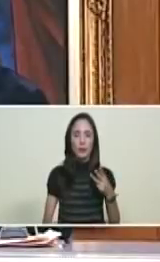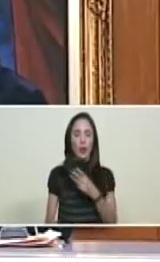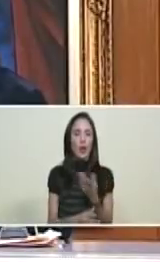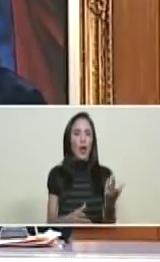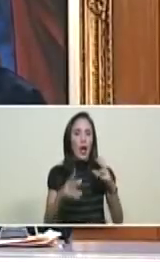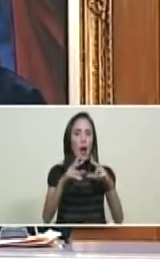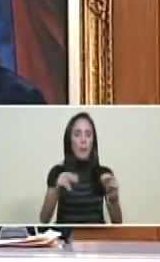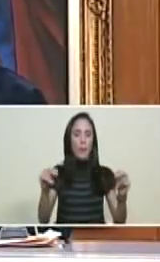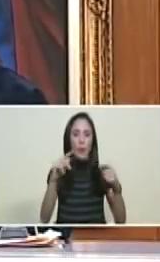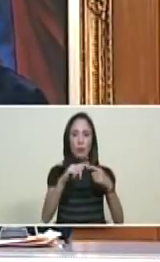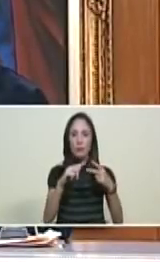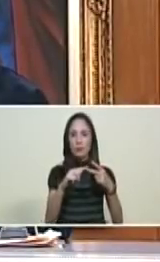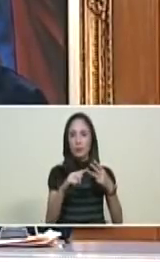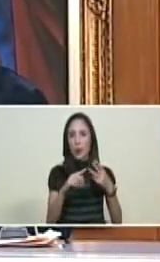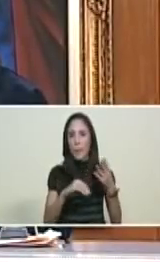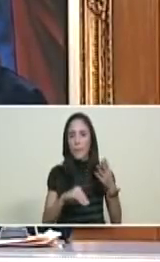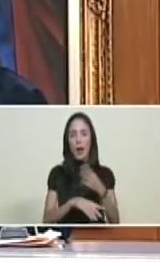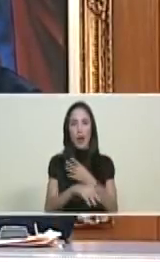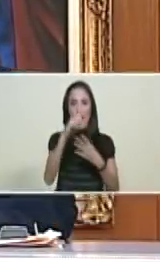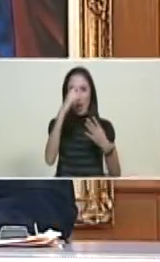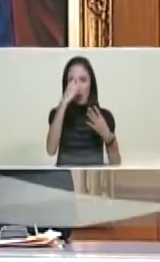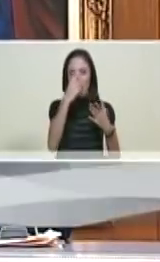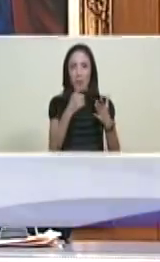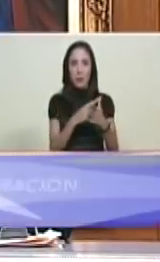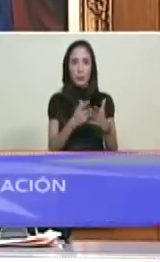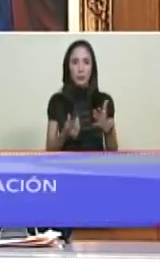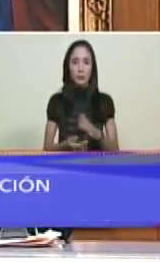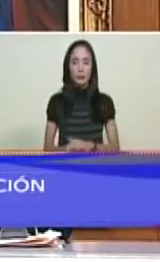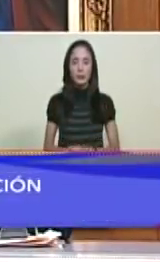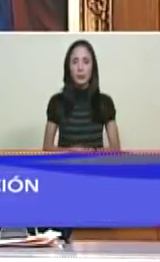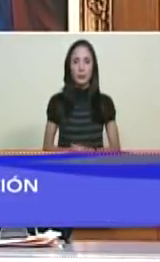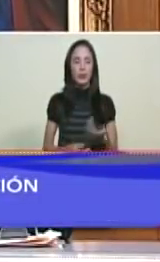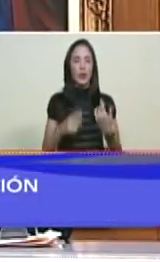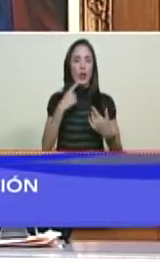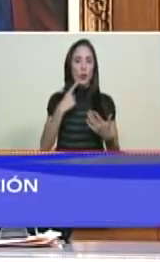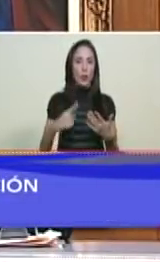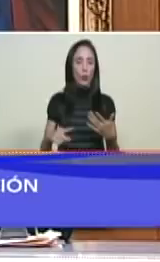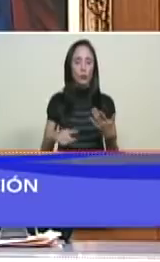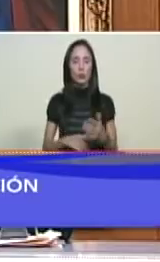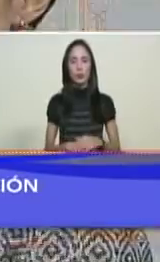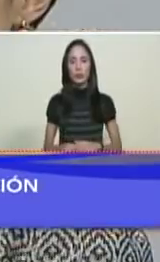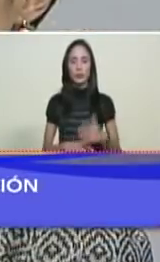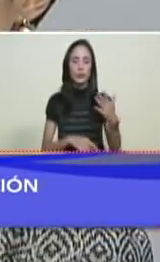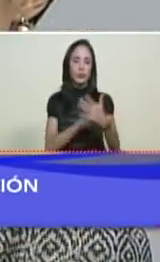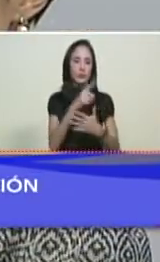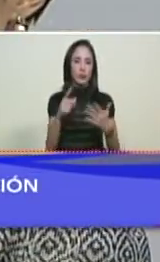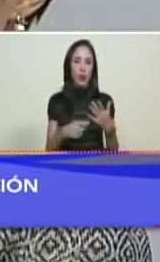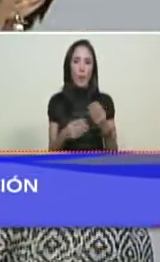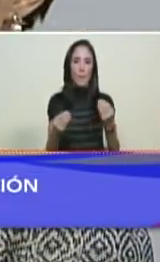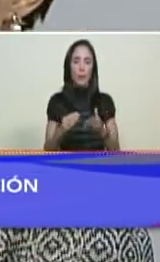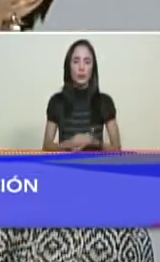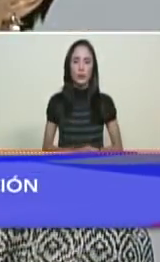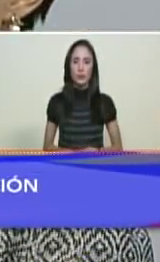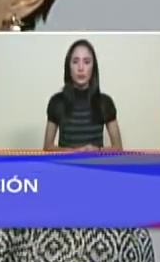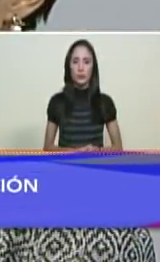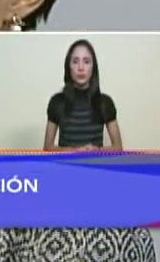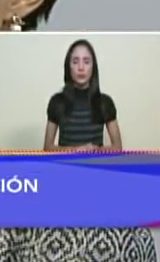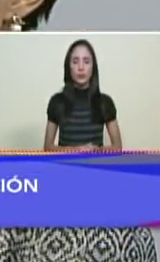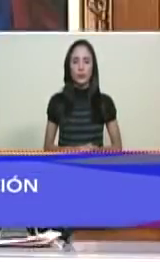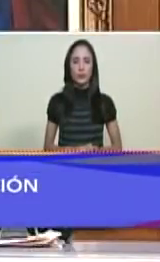japoneses, indios, rusos, pielorrusos.